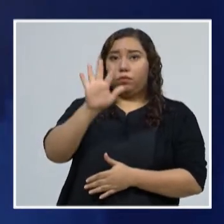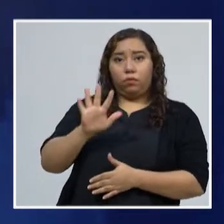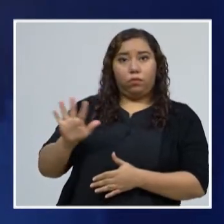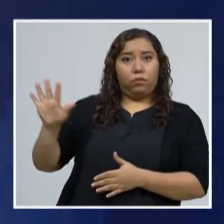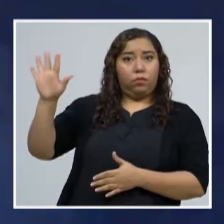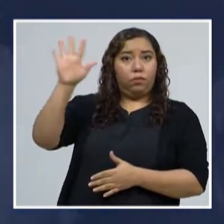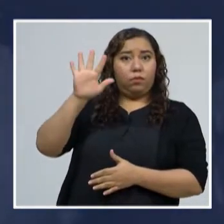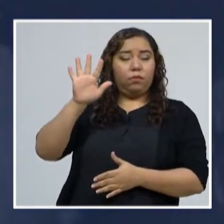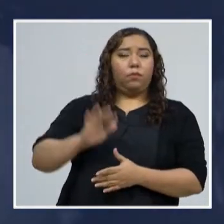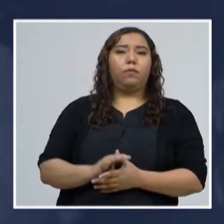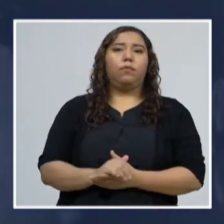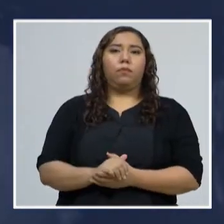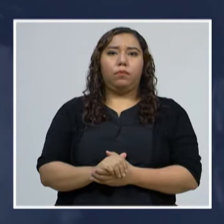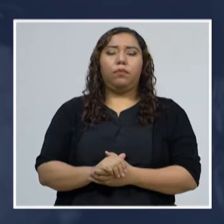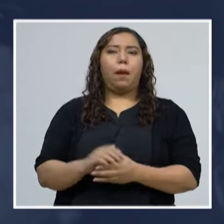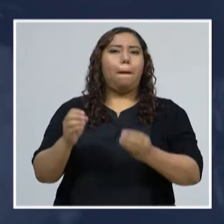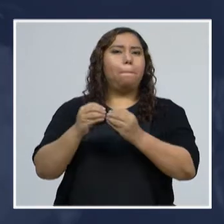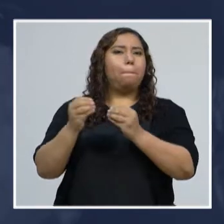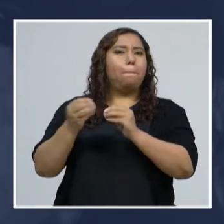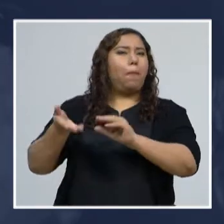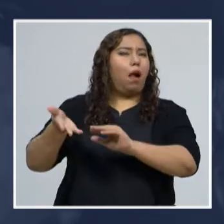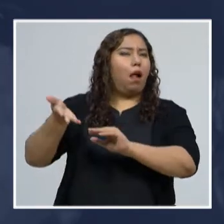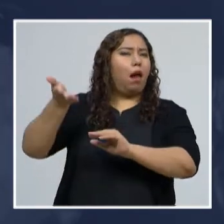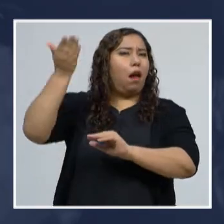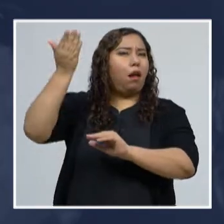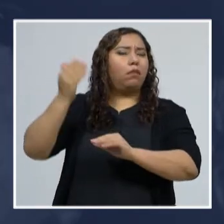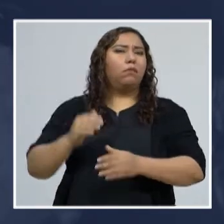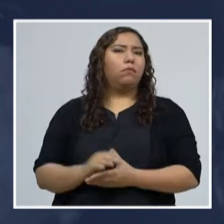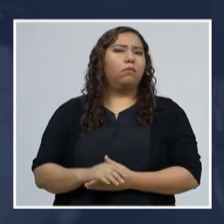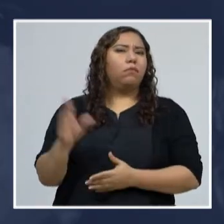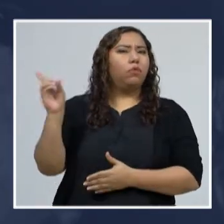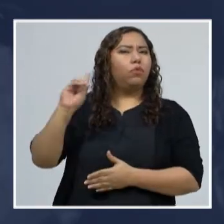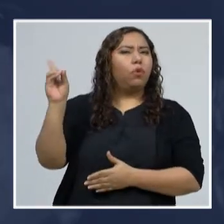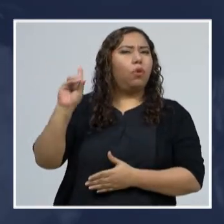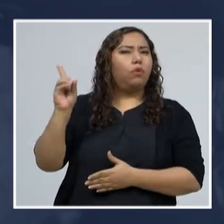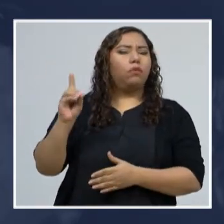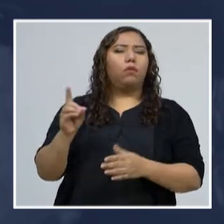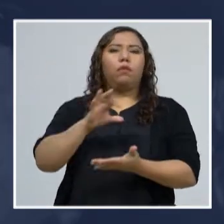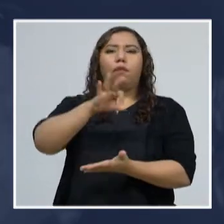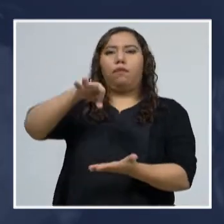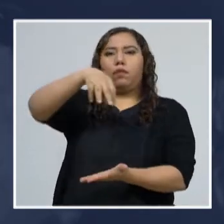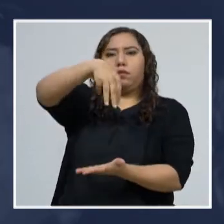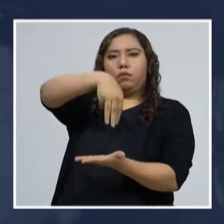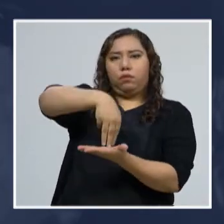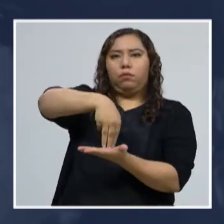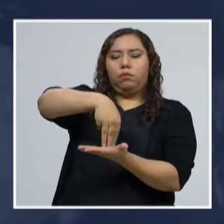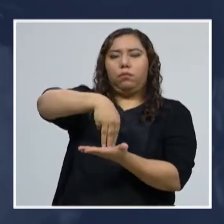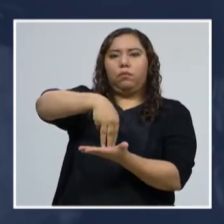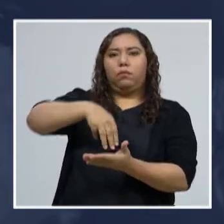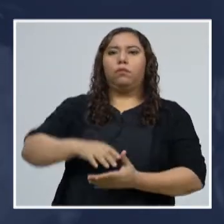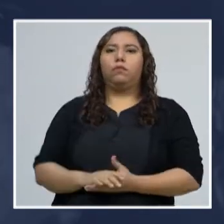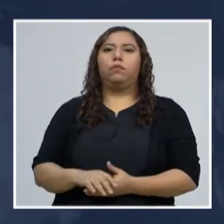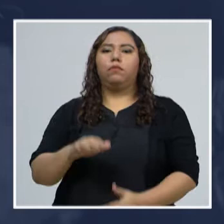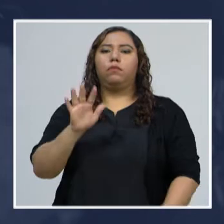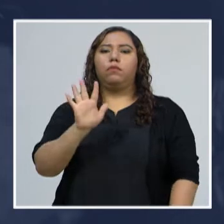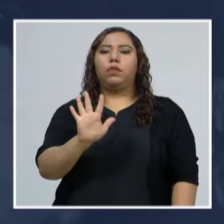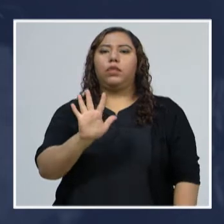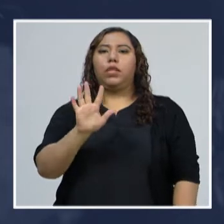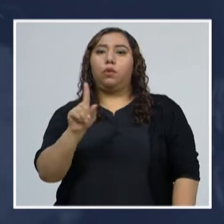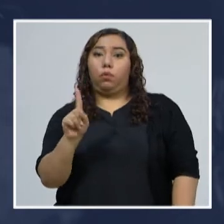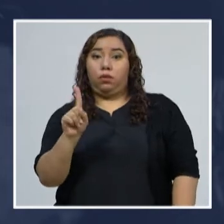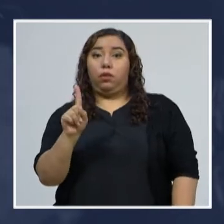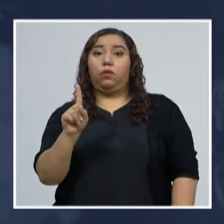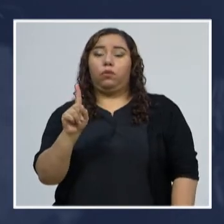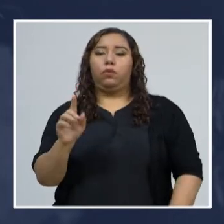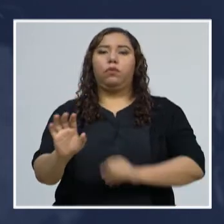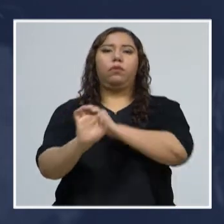el mayor número de casos se registran en el departamento de Francisco Morazán, 51 nuevos casos y